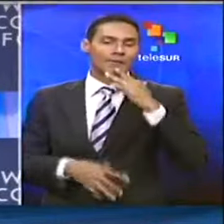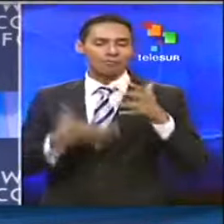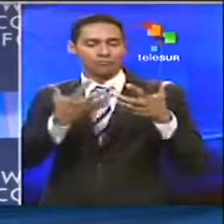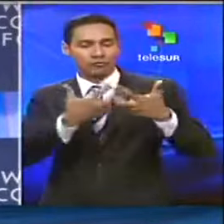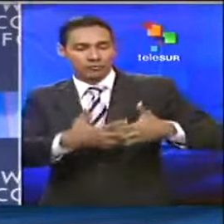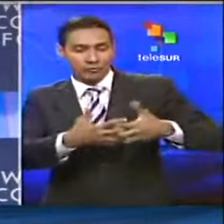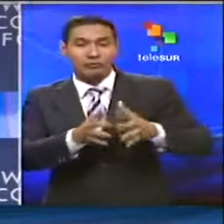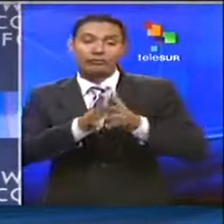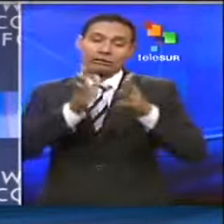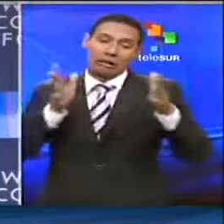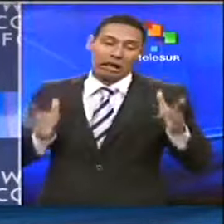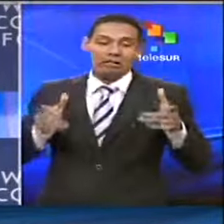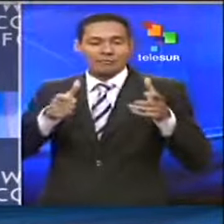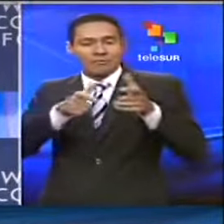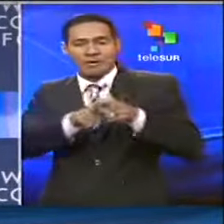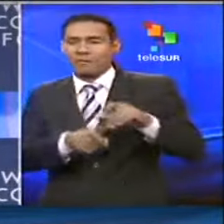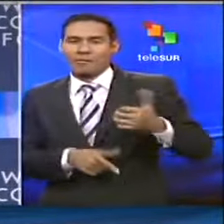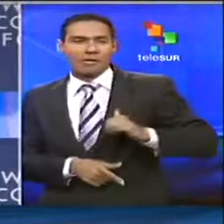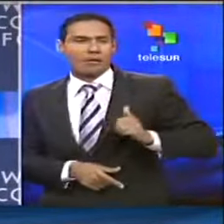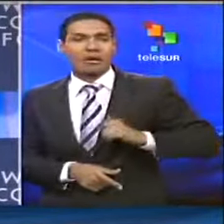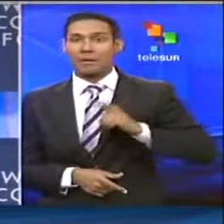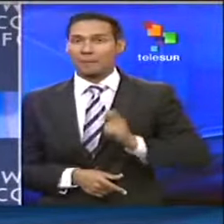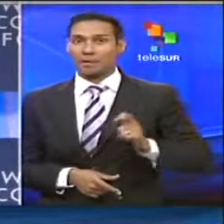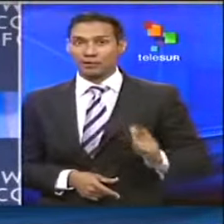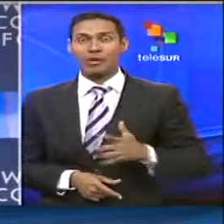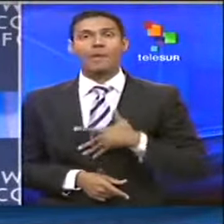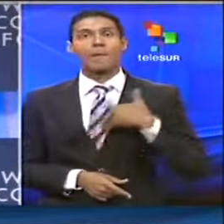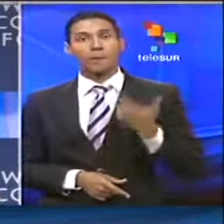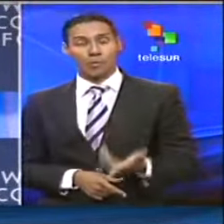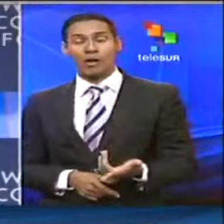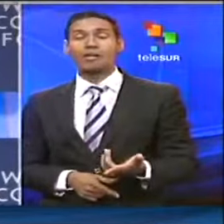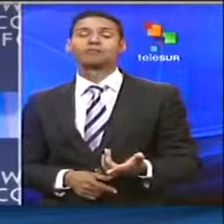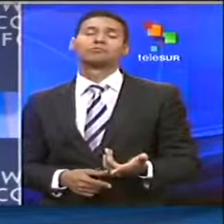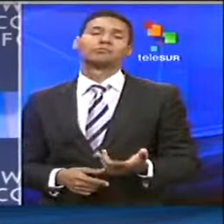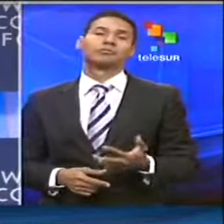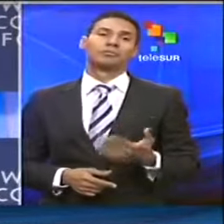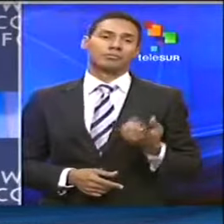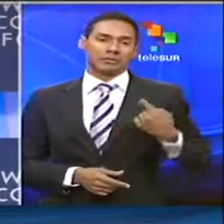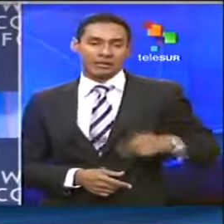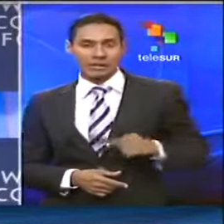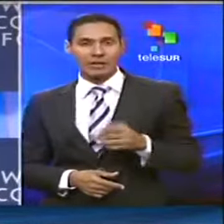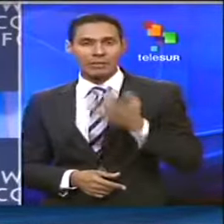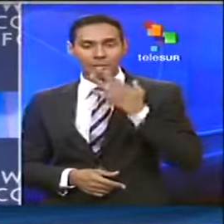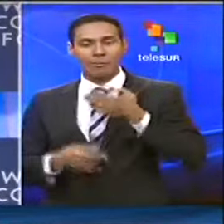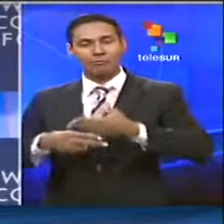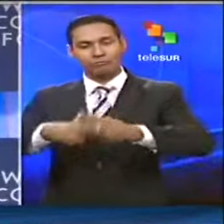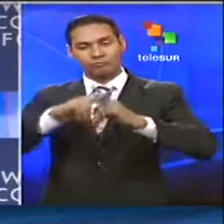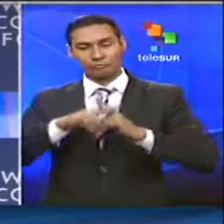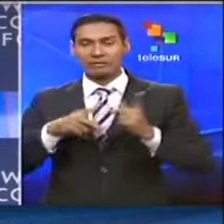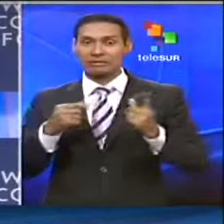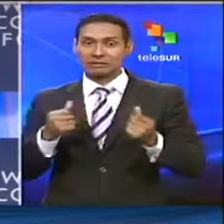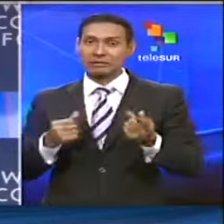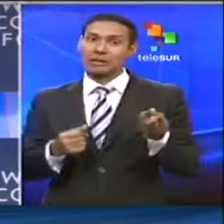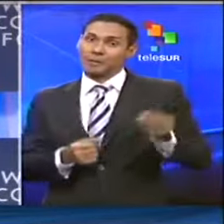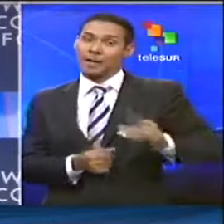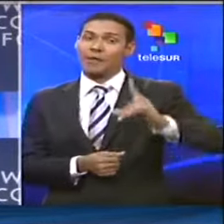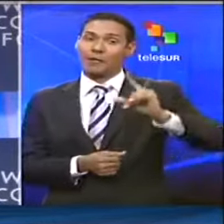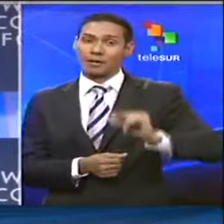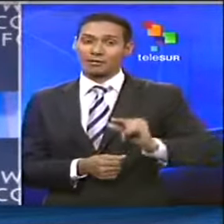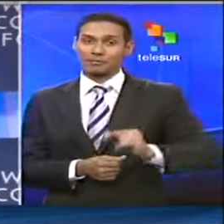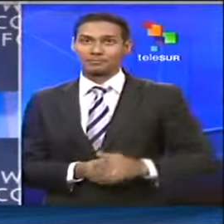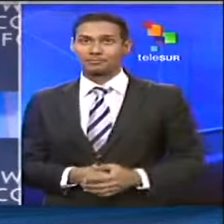medianas empresas, para cualquier ciudadano, para que puedan tener acceso a crédito y que éste sea más barato.